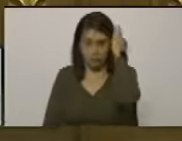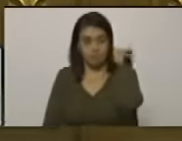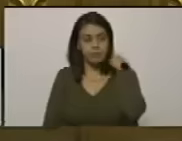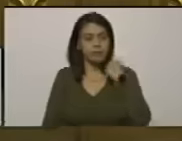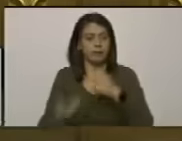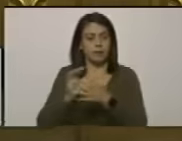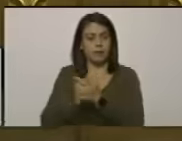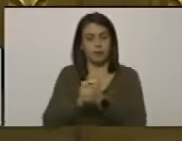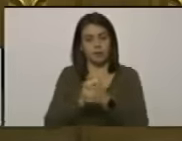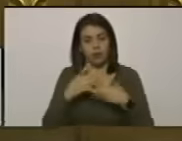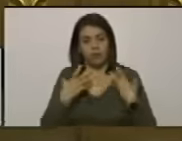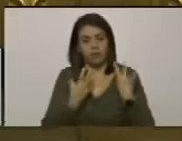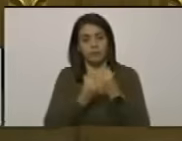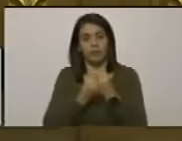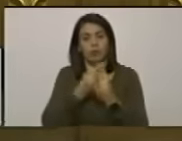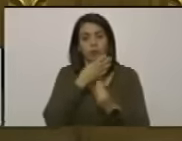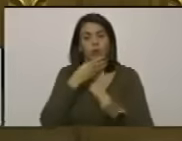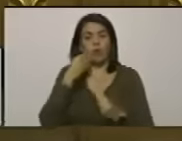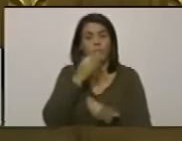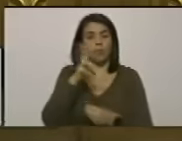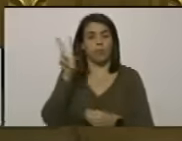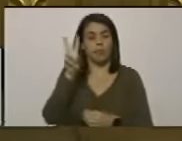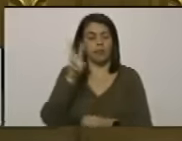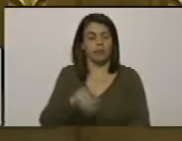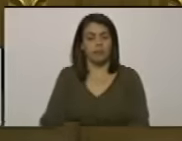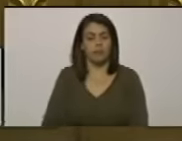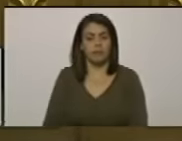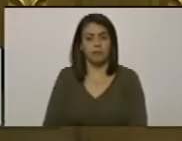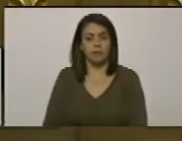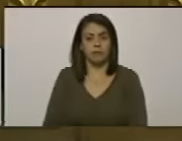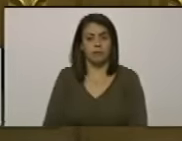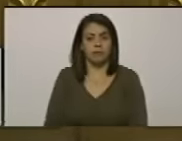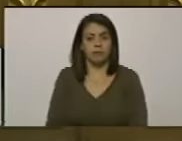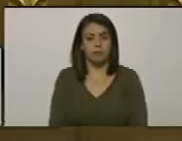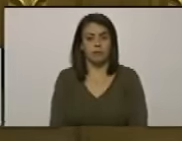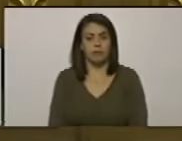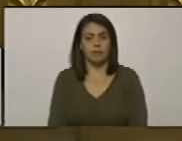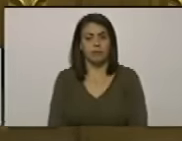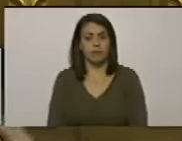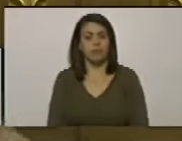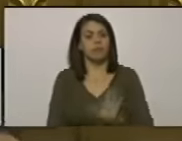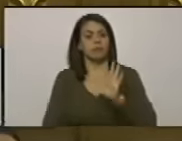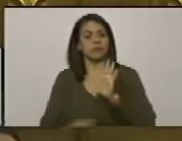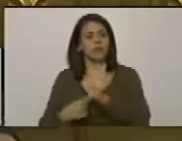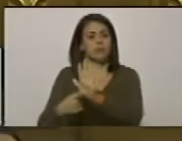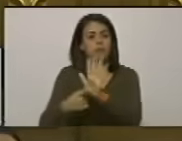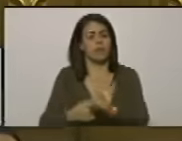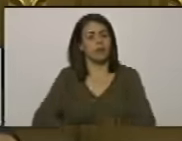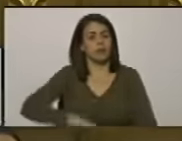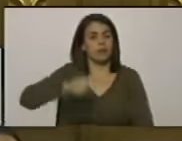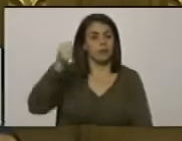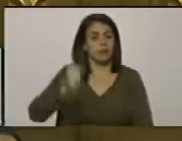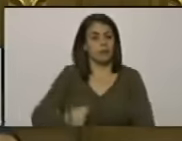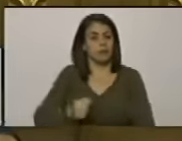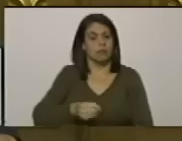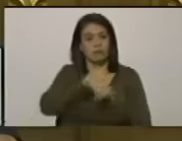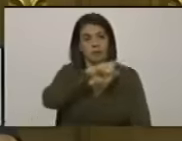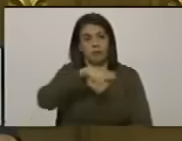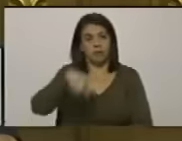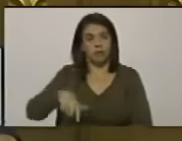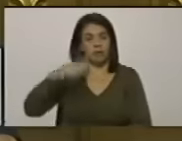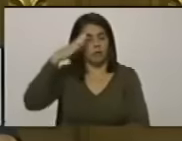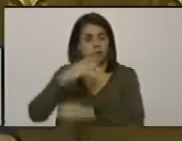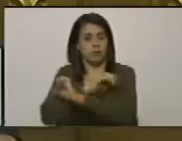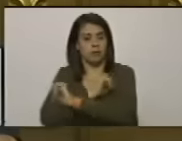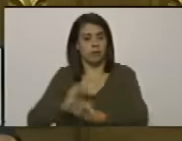compañeros acompañaron a la juventud venezolana con la expresión de la rebelión cívico-militar y no